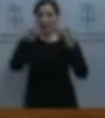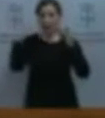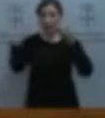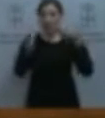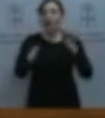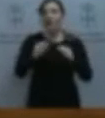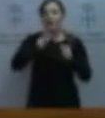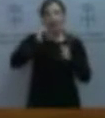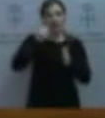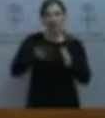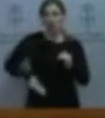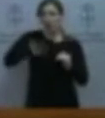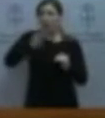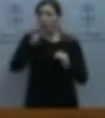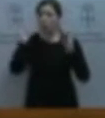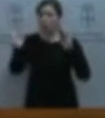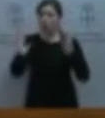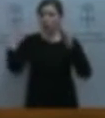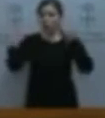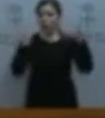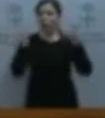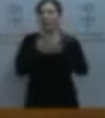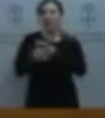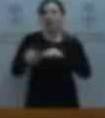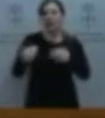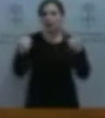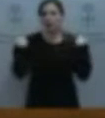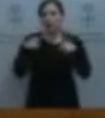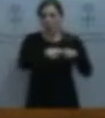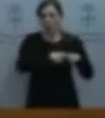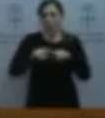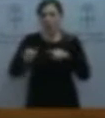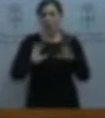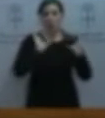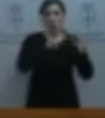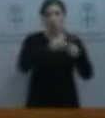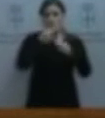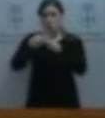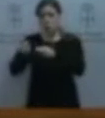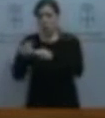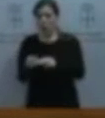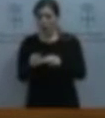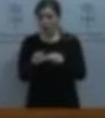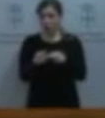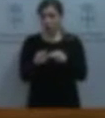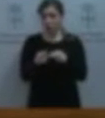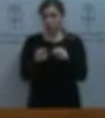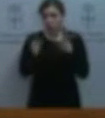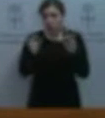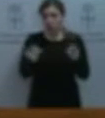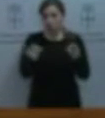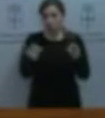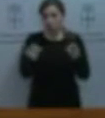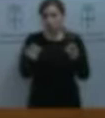porque en ese arco temporal hay una responsabilidad compartida entre los dos grandes partidos que conforman el panorama, digamos,